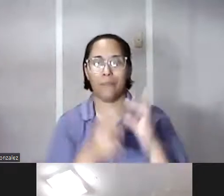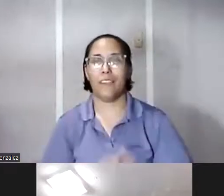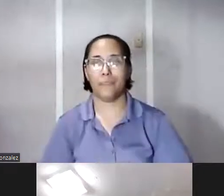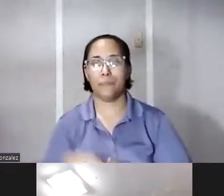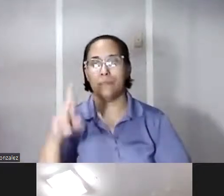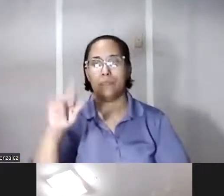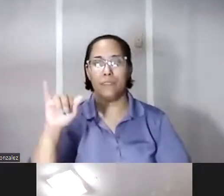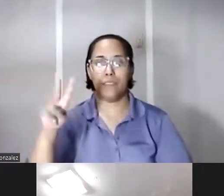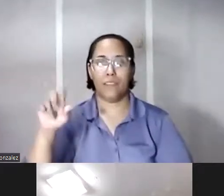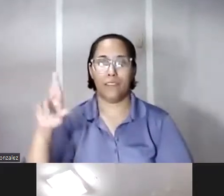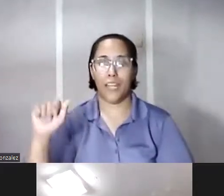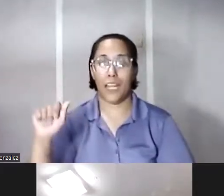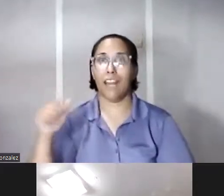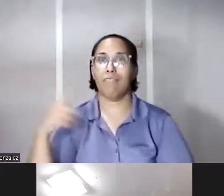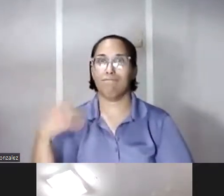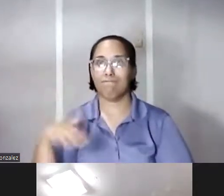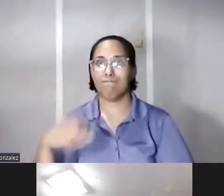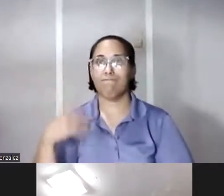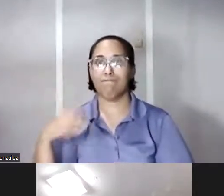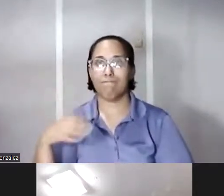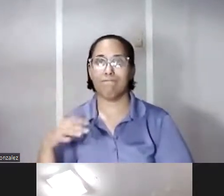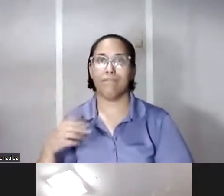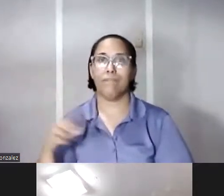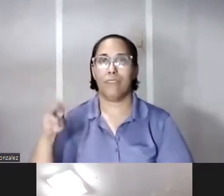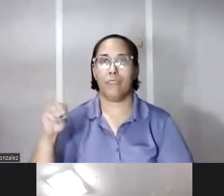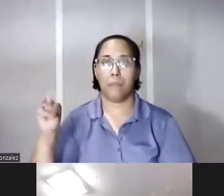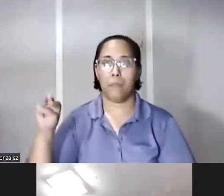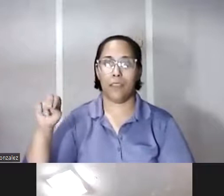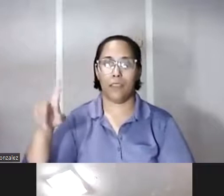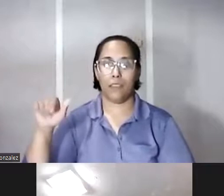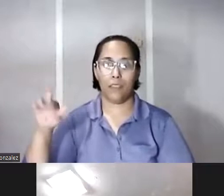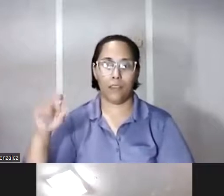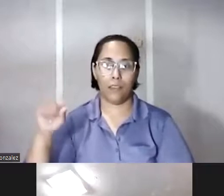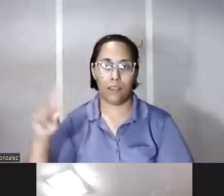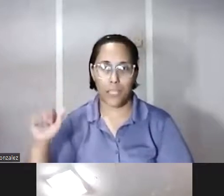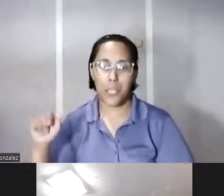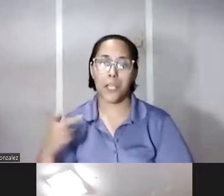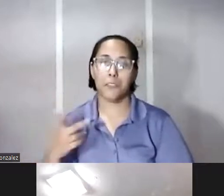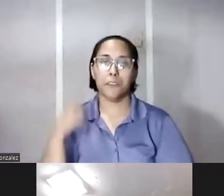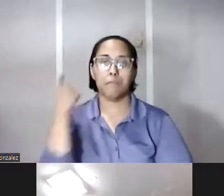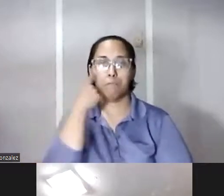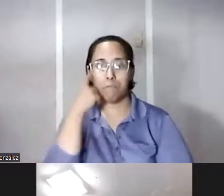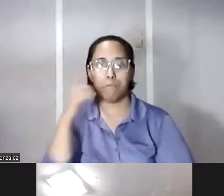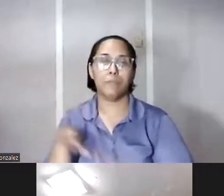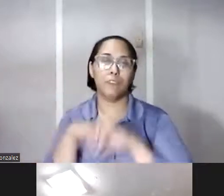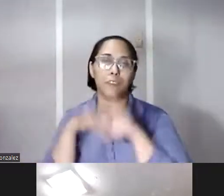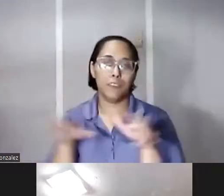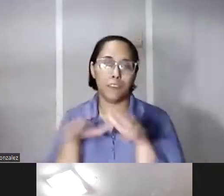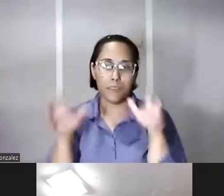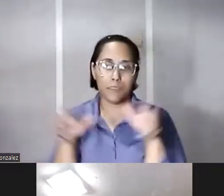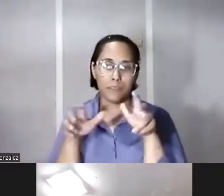Morales es un clásico y medalla lo hizo hace poco hicieron un